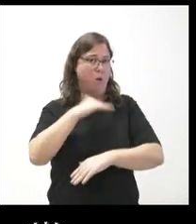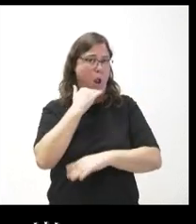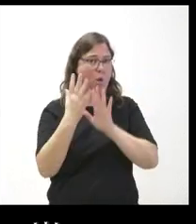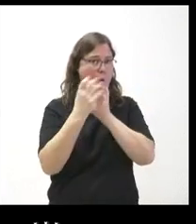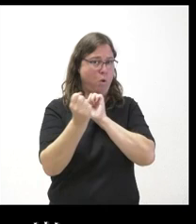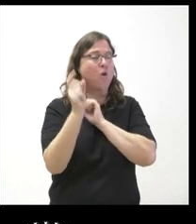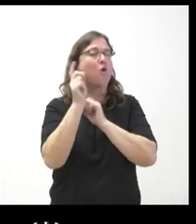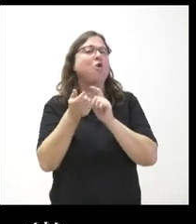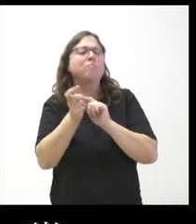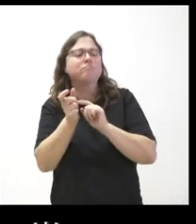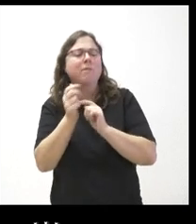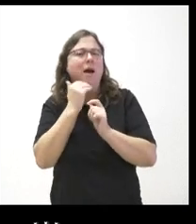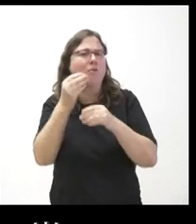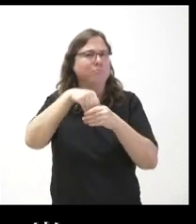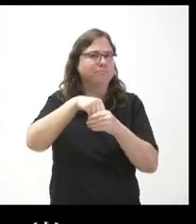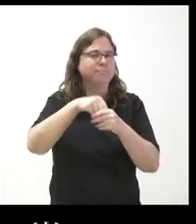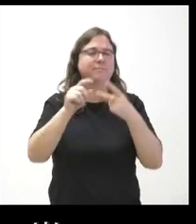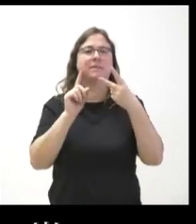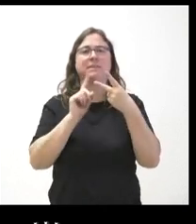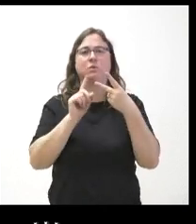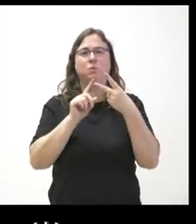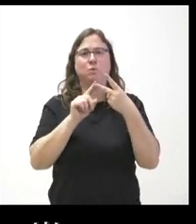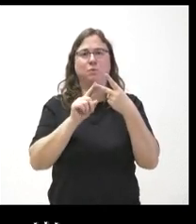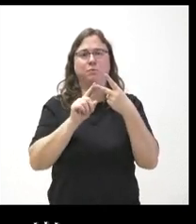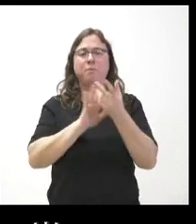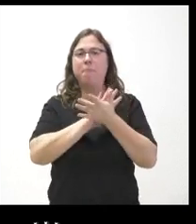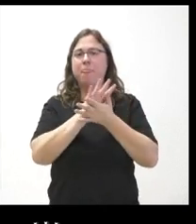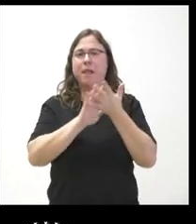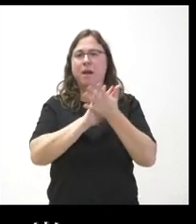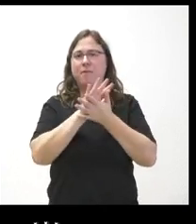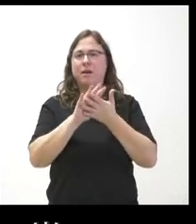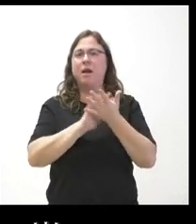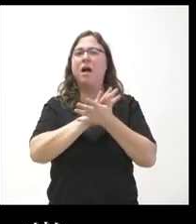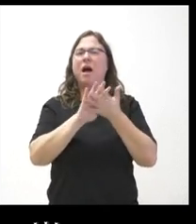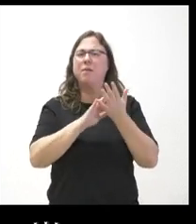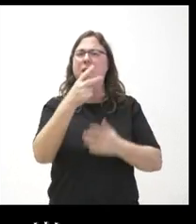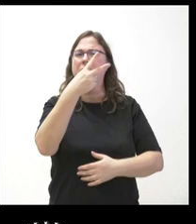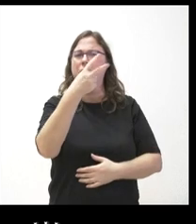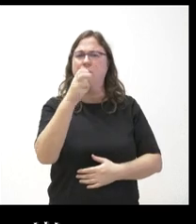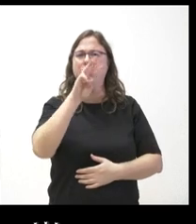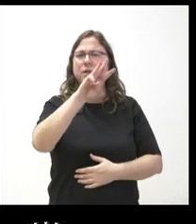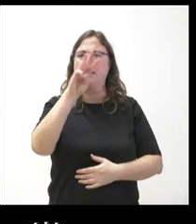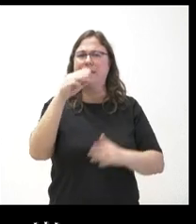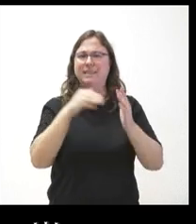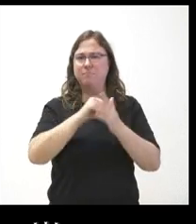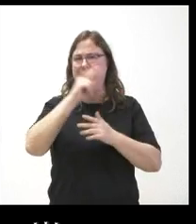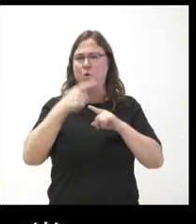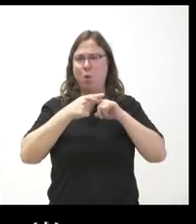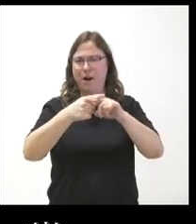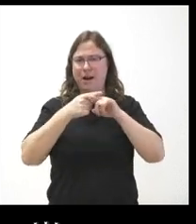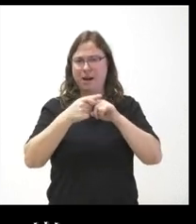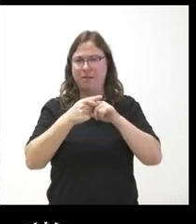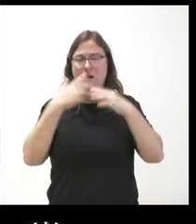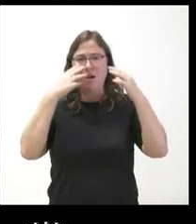en segundo lugar vamos a ver del reparto que se habla de los 233.000 euros en realidad se